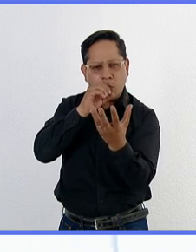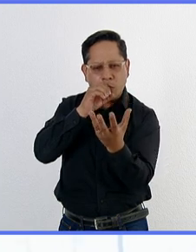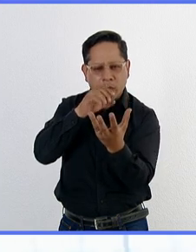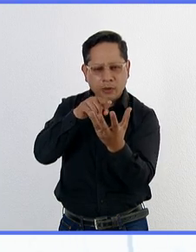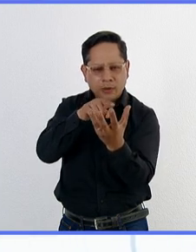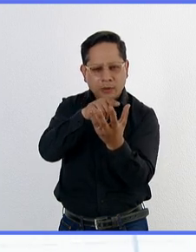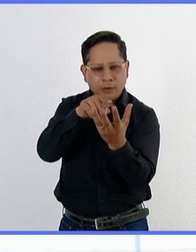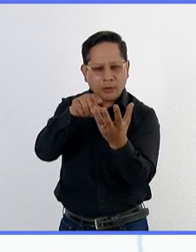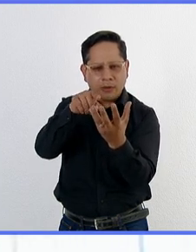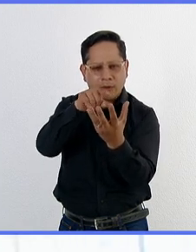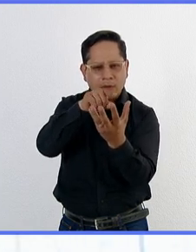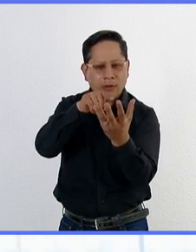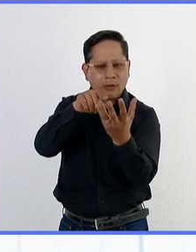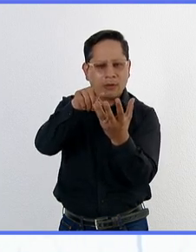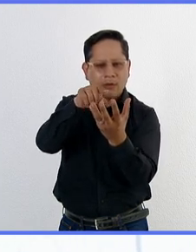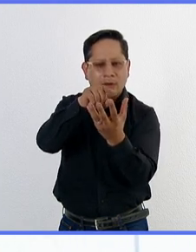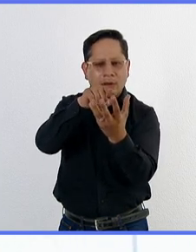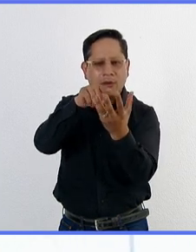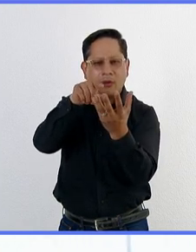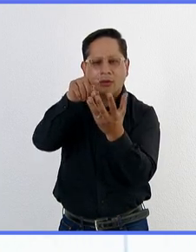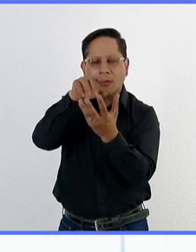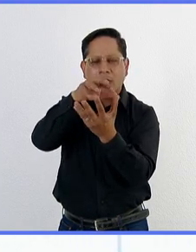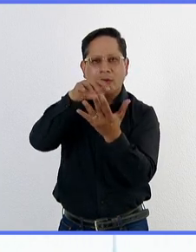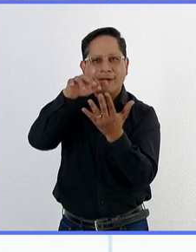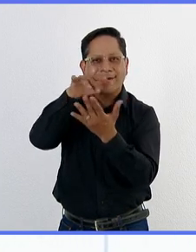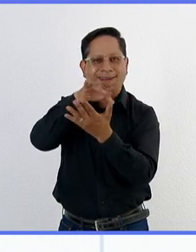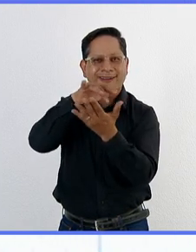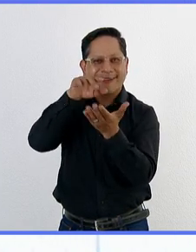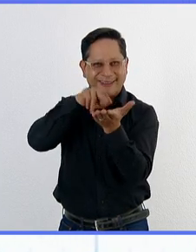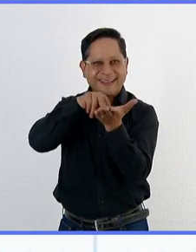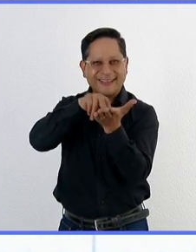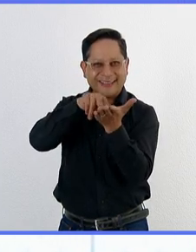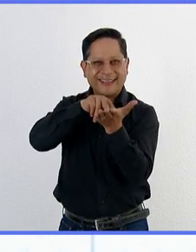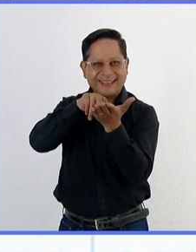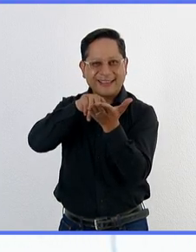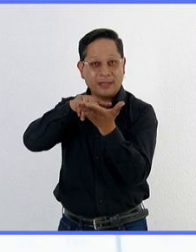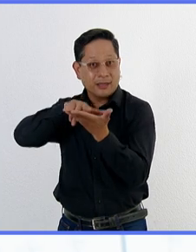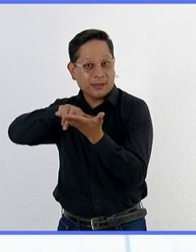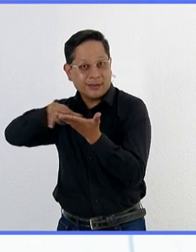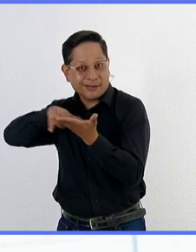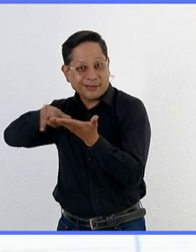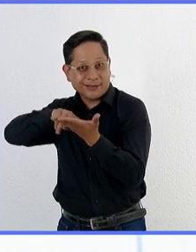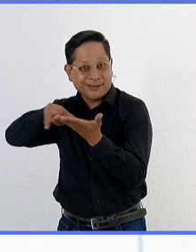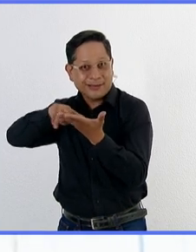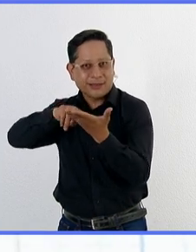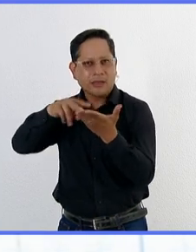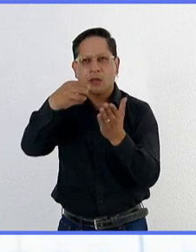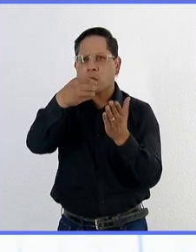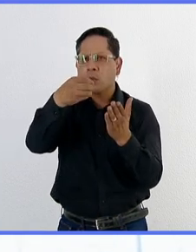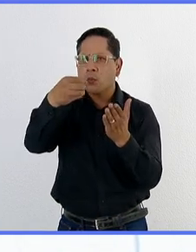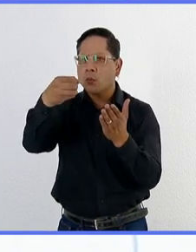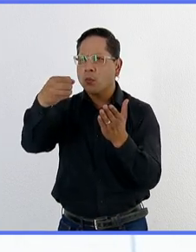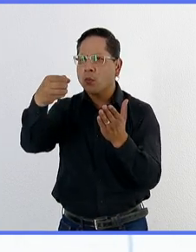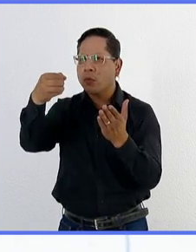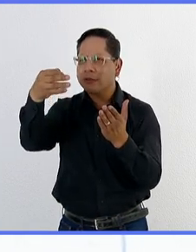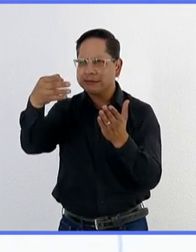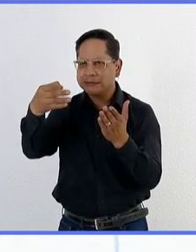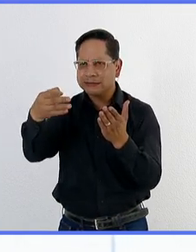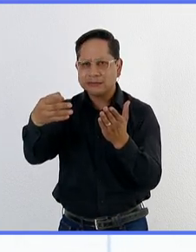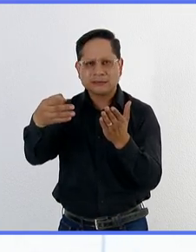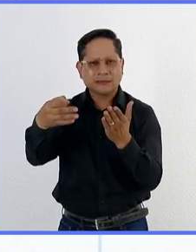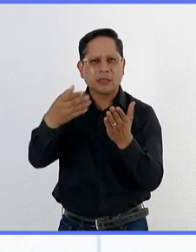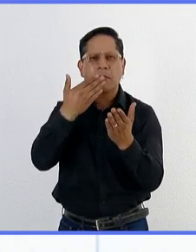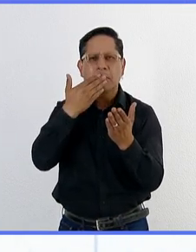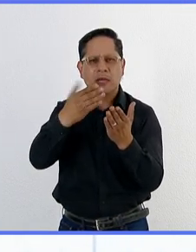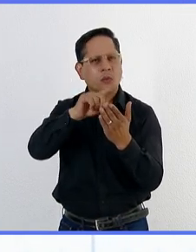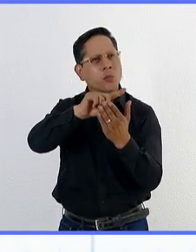ok, hay alguien que está exhalando. Y la zona verde es la zona en la cual el flujo es adecuado para tener